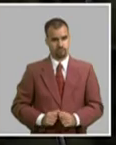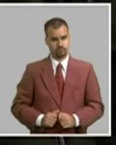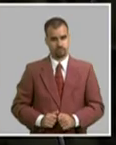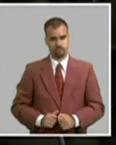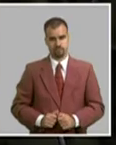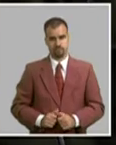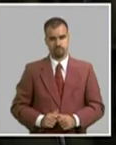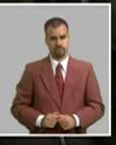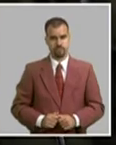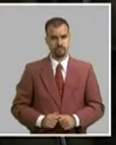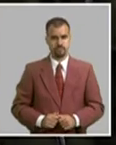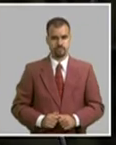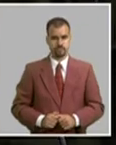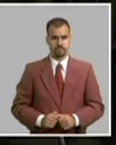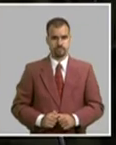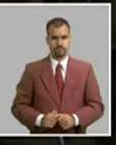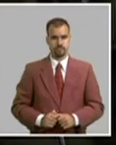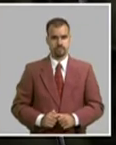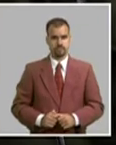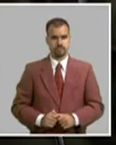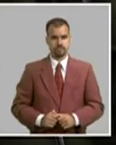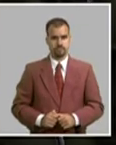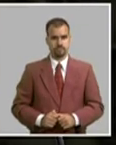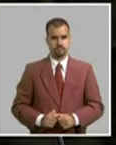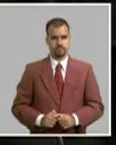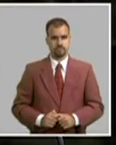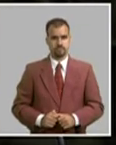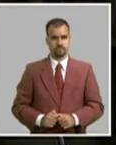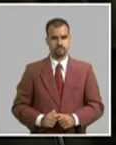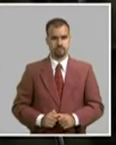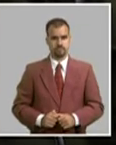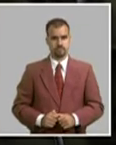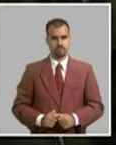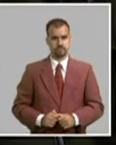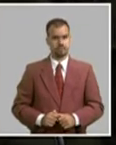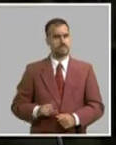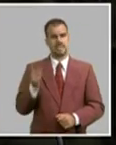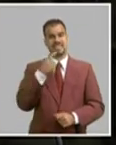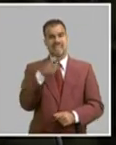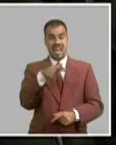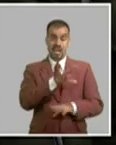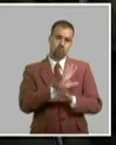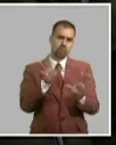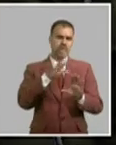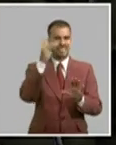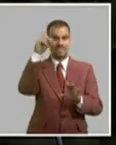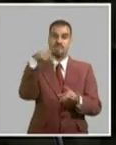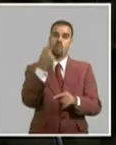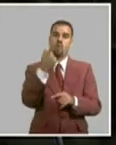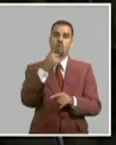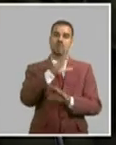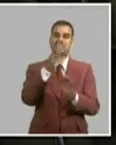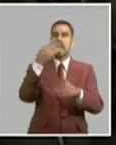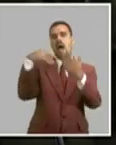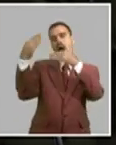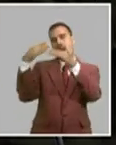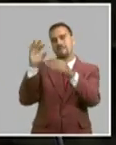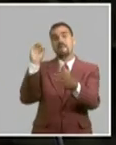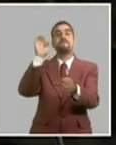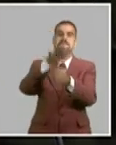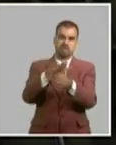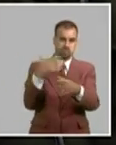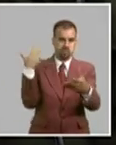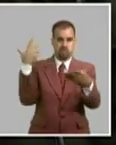logros adquiridos que las nuevas generaciones nacen con ellos ya y tenemos que defenderlos. Y es la principal misión, defender las